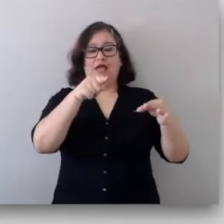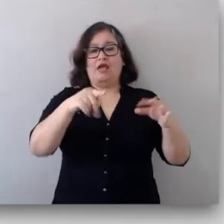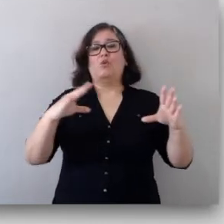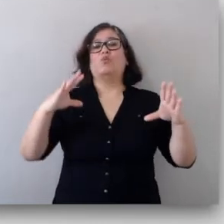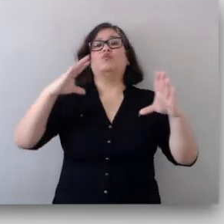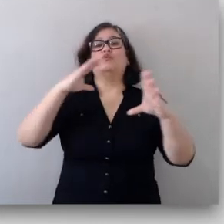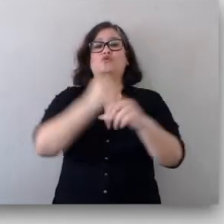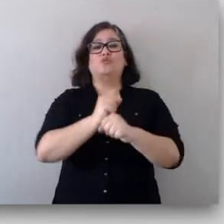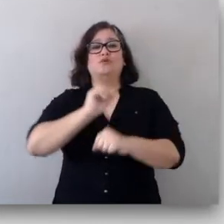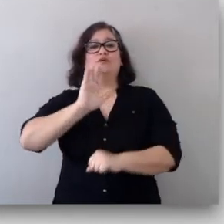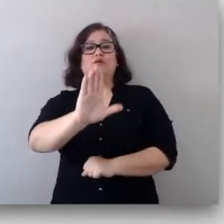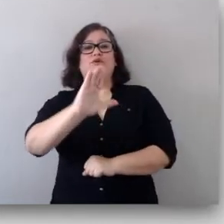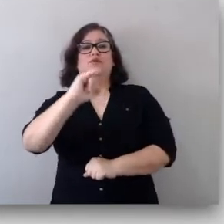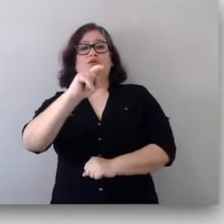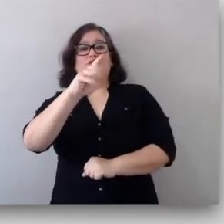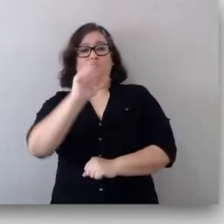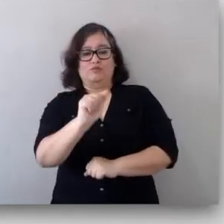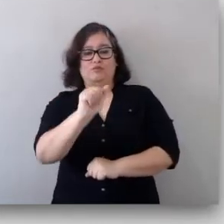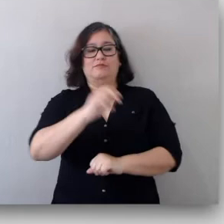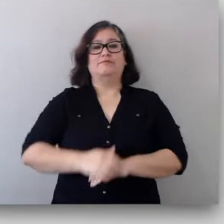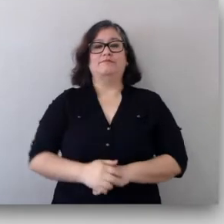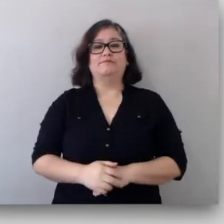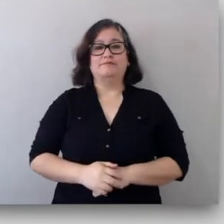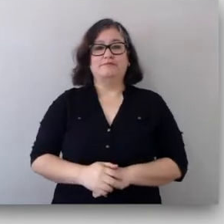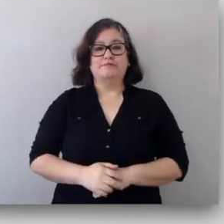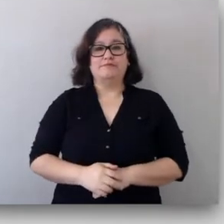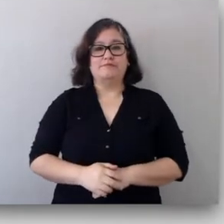aparecerá el detalle completo de la cita.